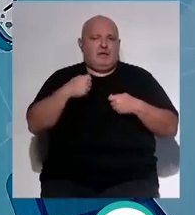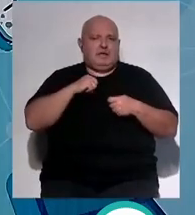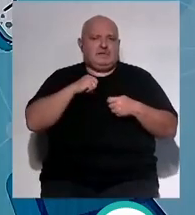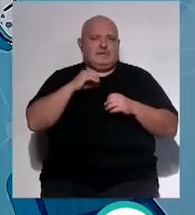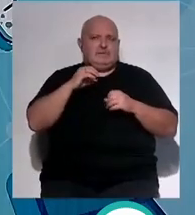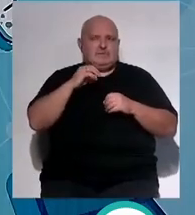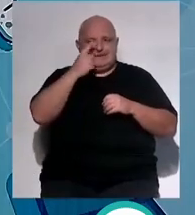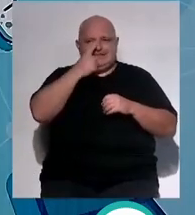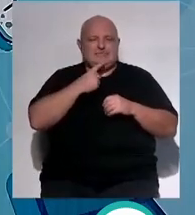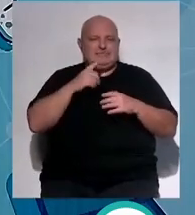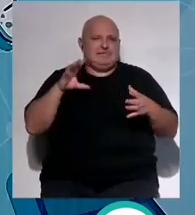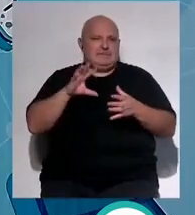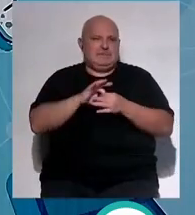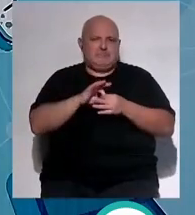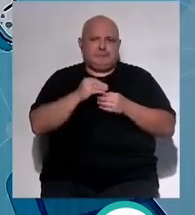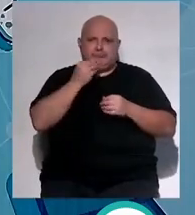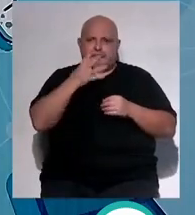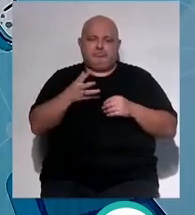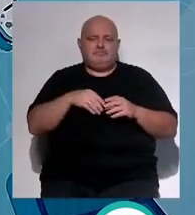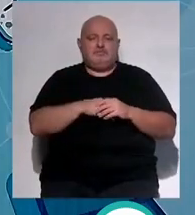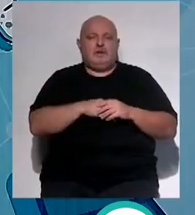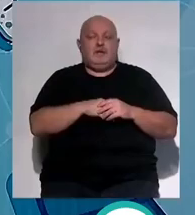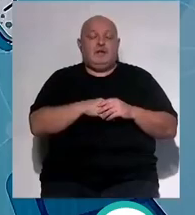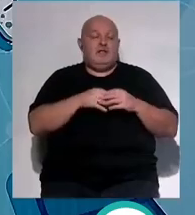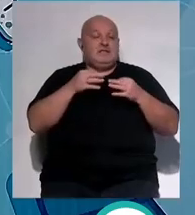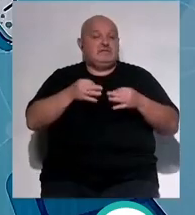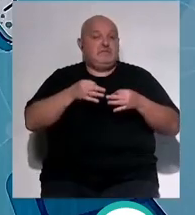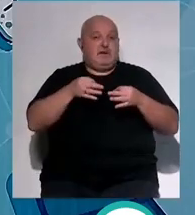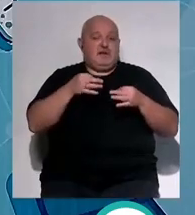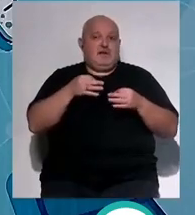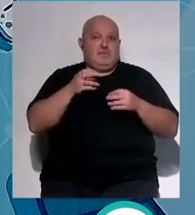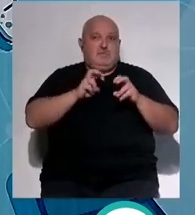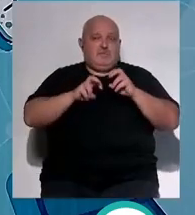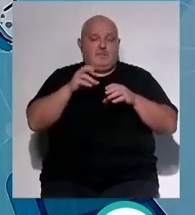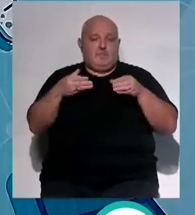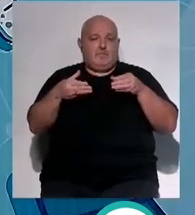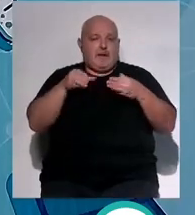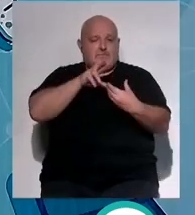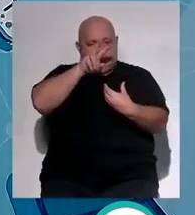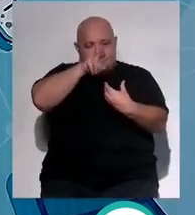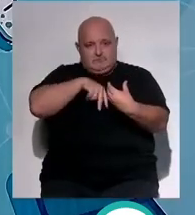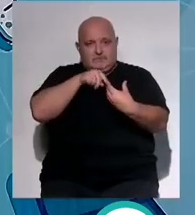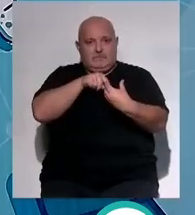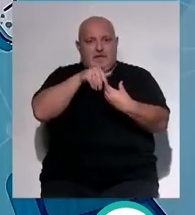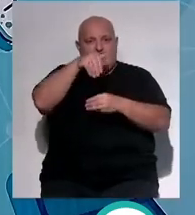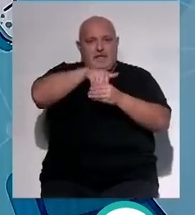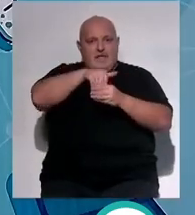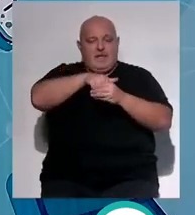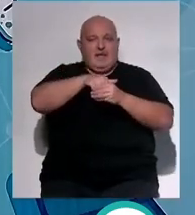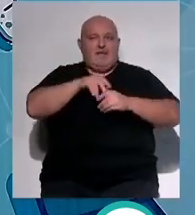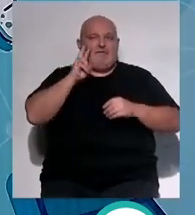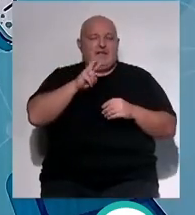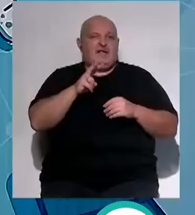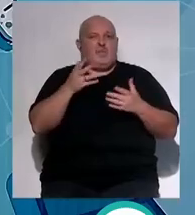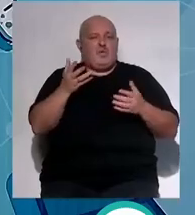tienen un perfil nutricional buenísimo también digo que siempre tenemos que darle la vuelta al paquete mirar los ingredientes y